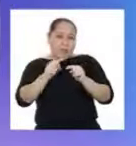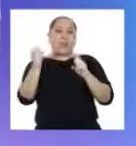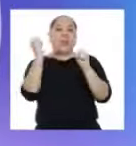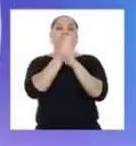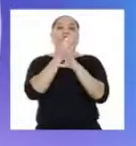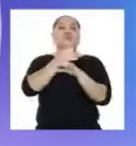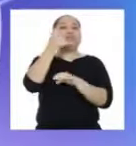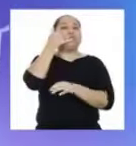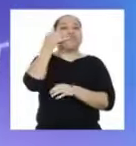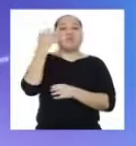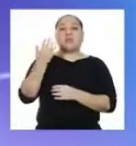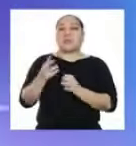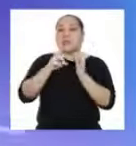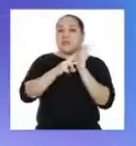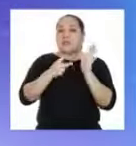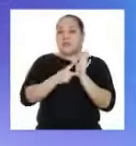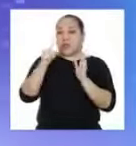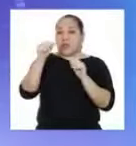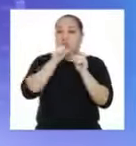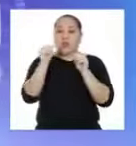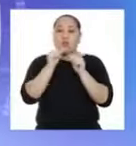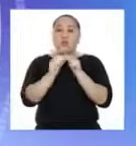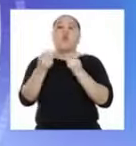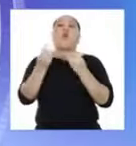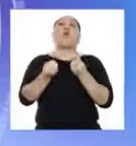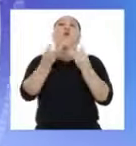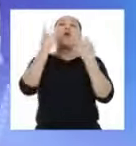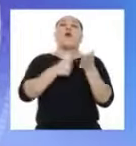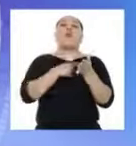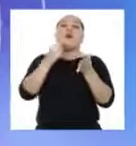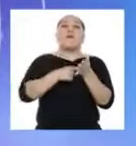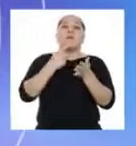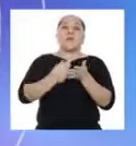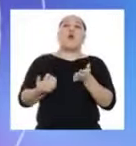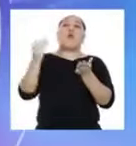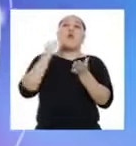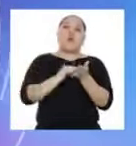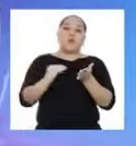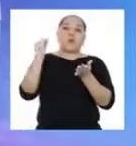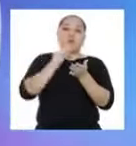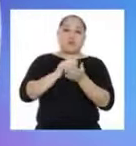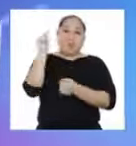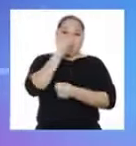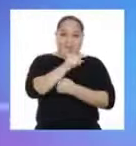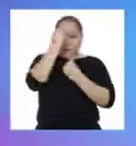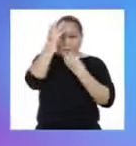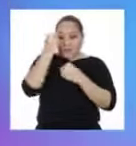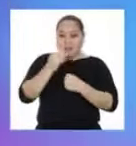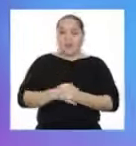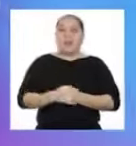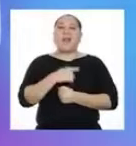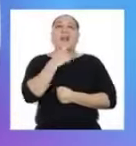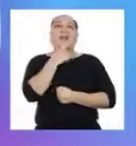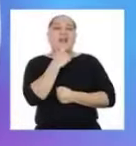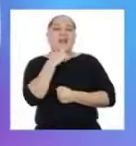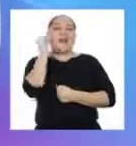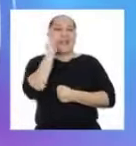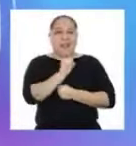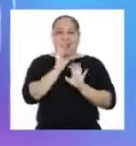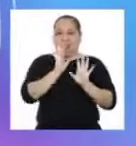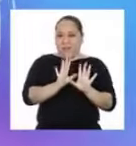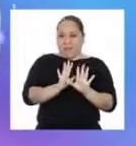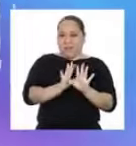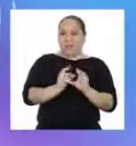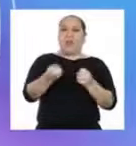para hacer videollamadas. Entonces significa el número de veces que se repite el dato. A